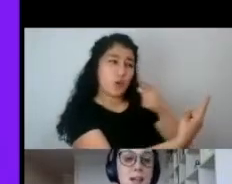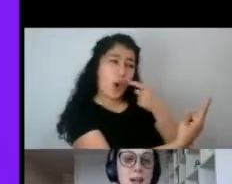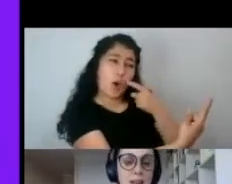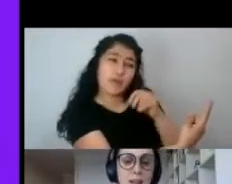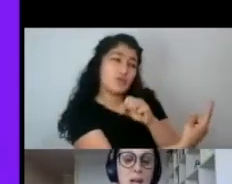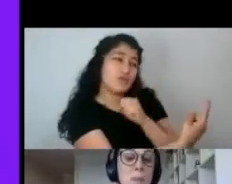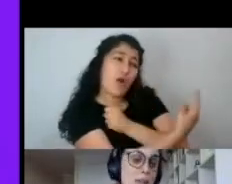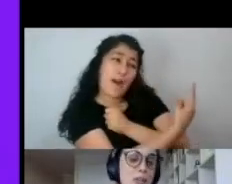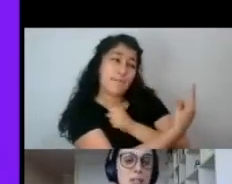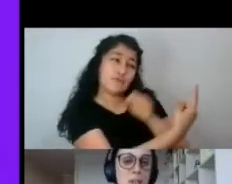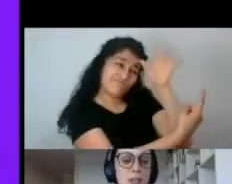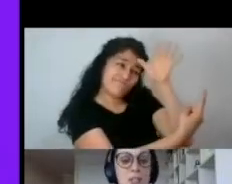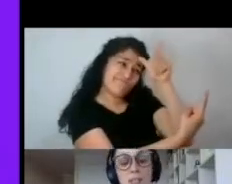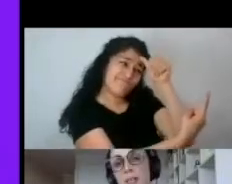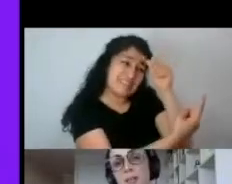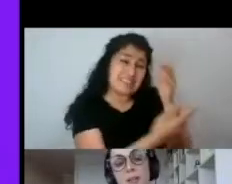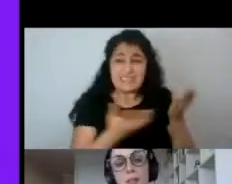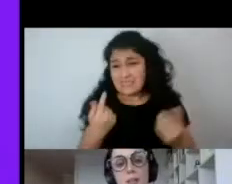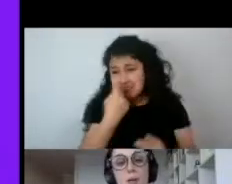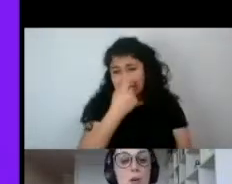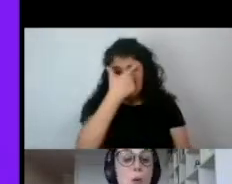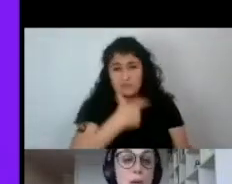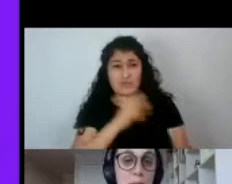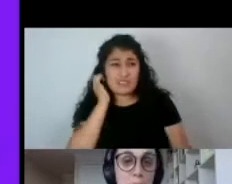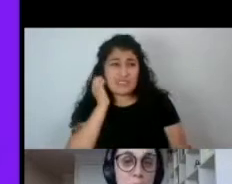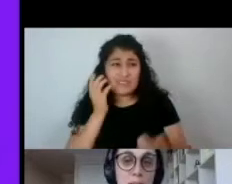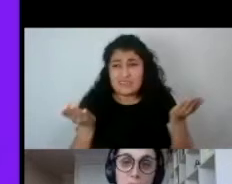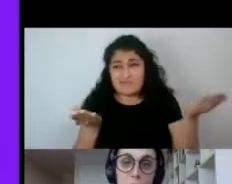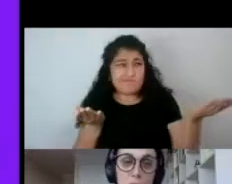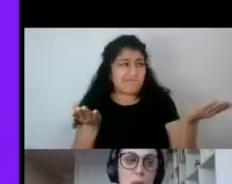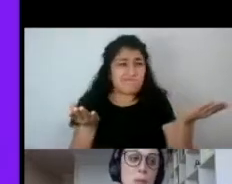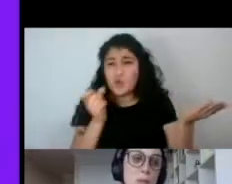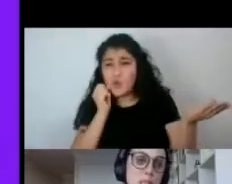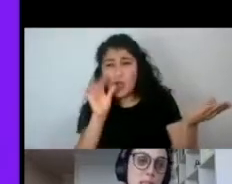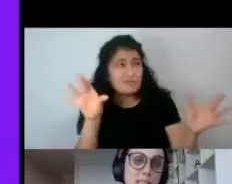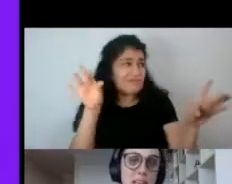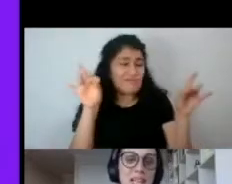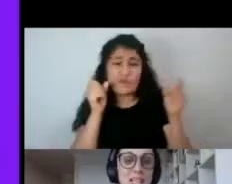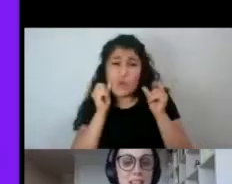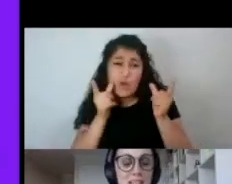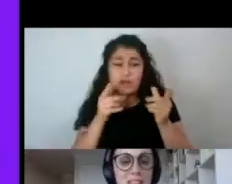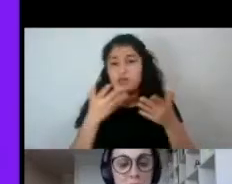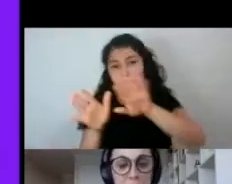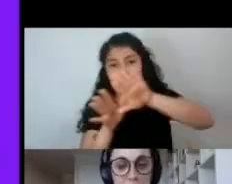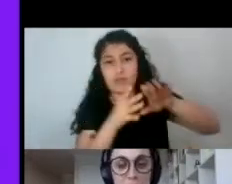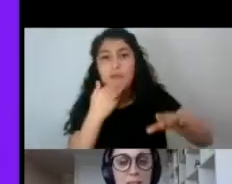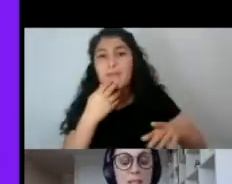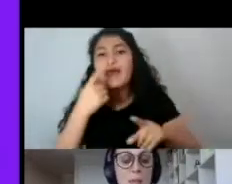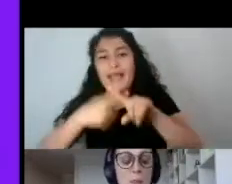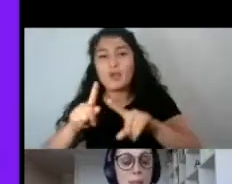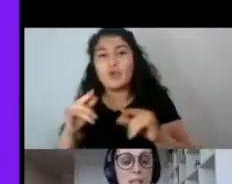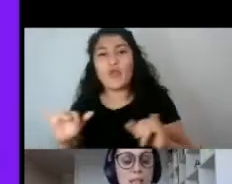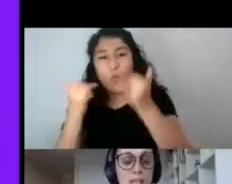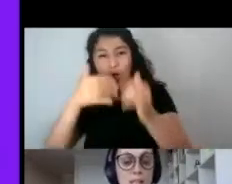Ella al medio teniendo que decidir. Con los juegos del hambre, lo mismo. Pita, Yale y ella teniendo que decidir.